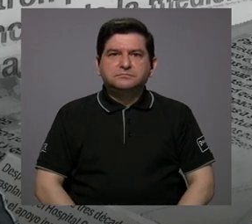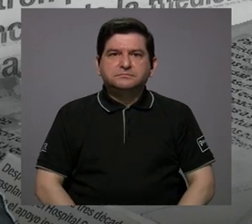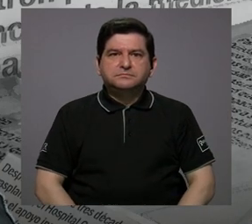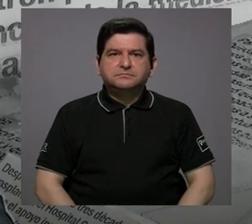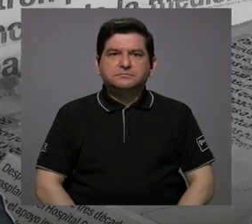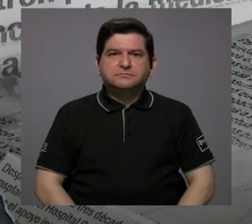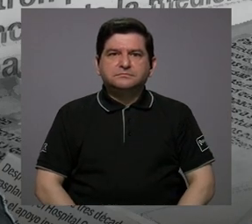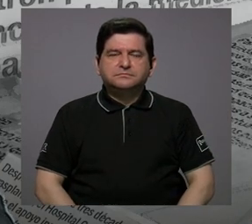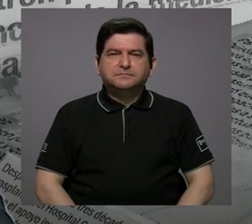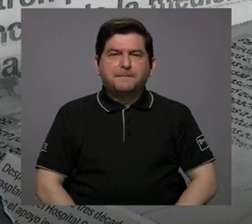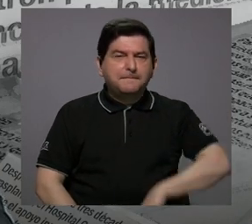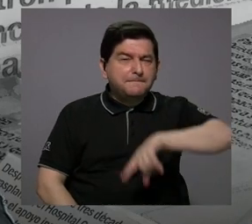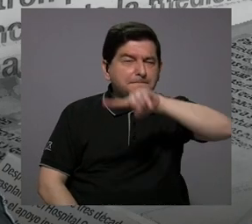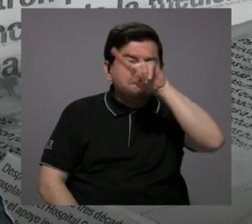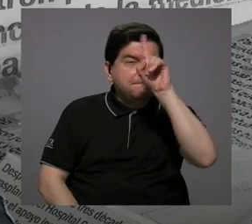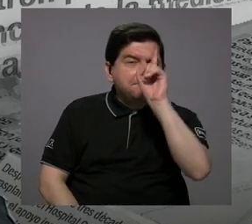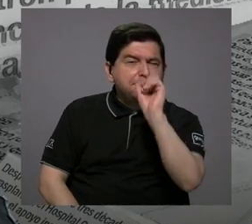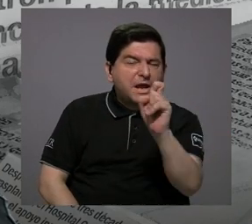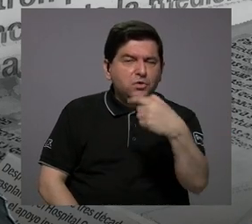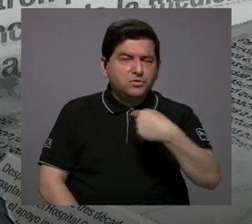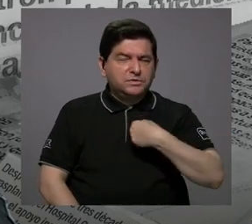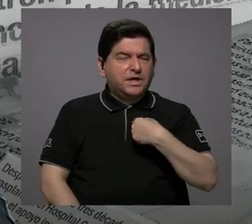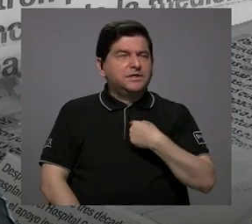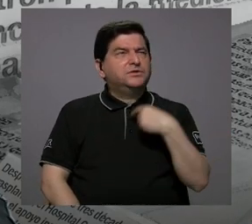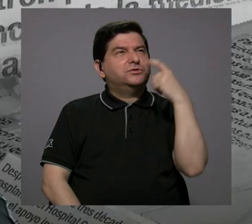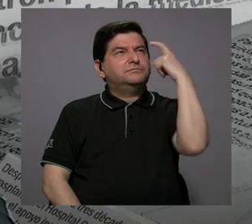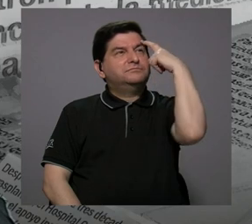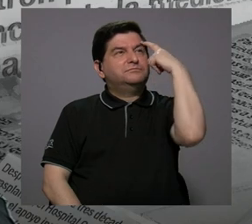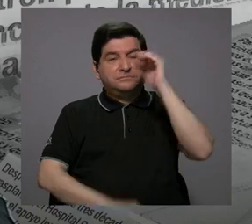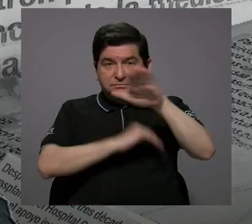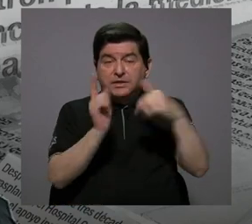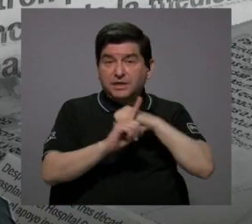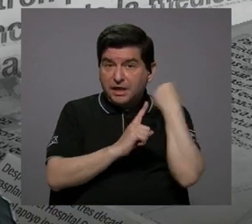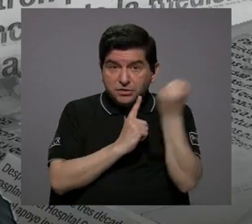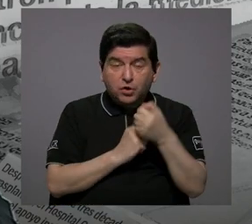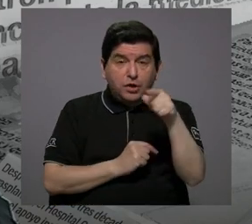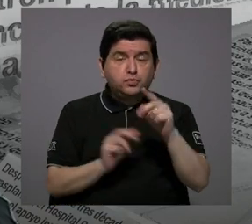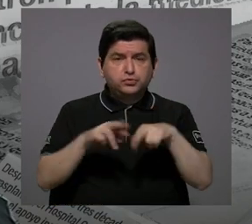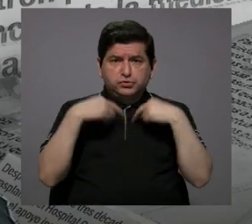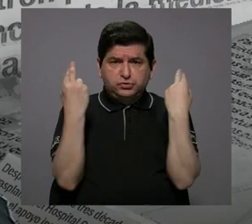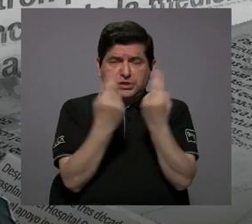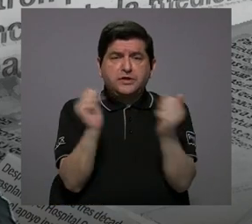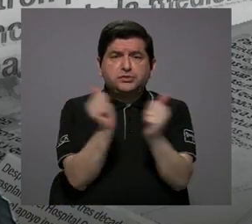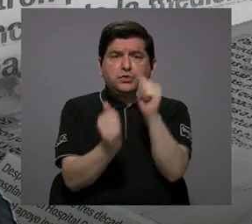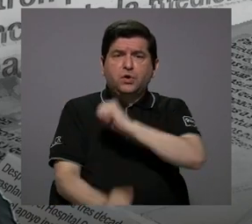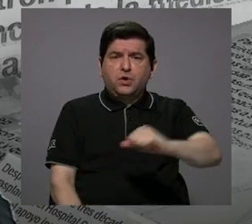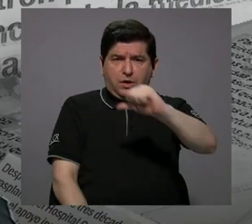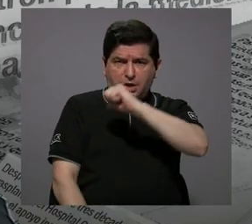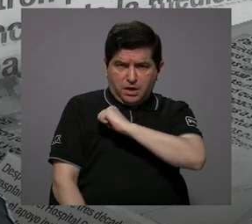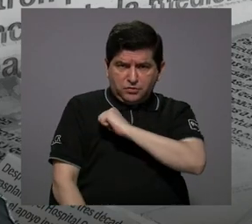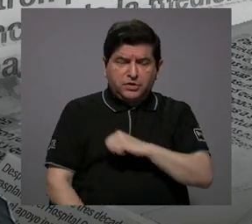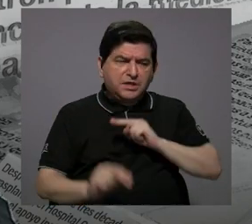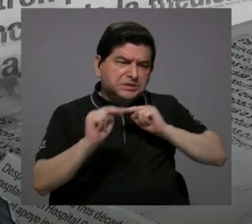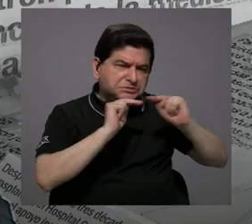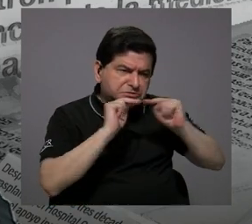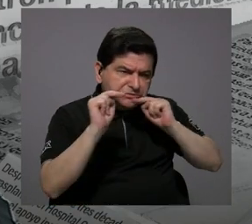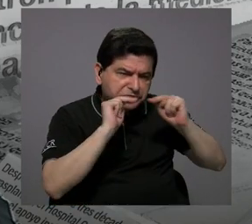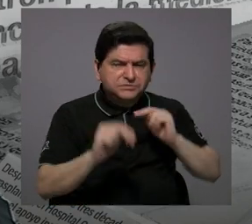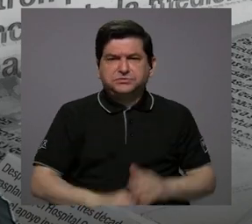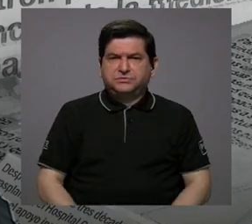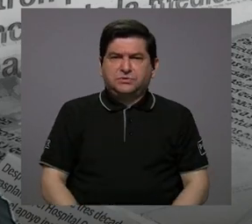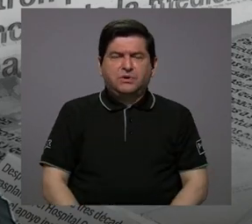hay una pregunta que a mí me surge de todo esto, que se reúnen con las autoridades para negociar,